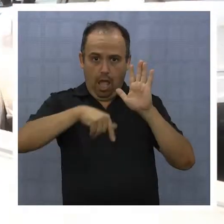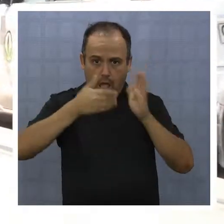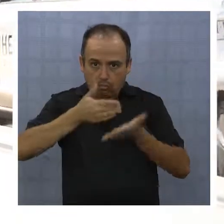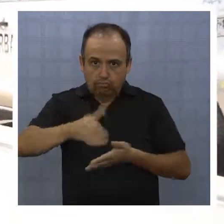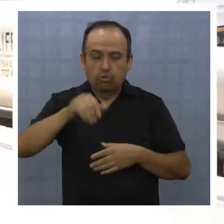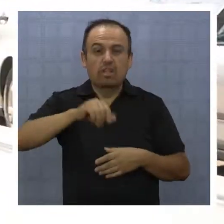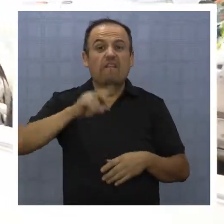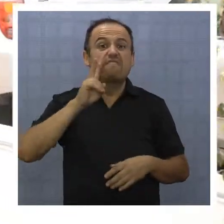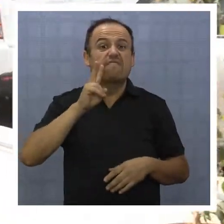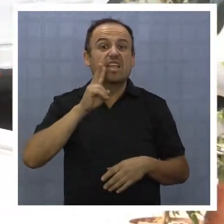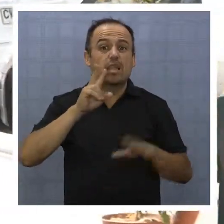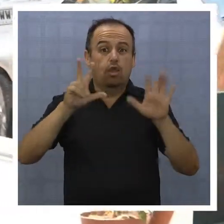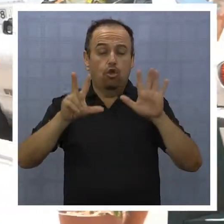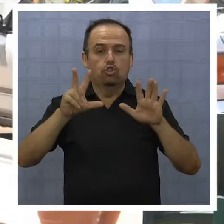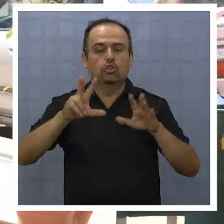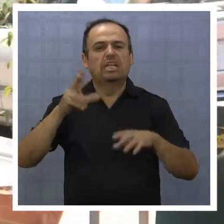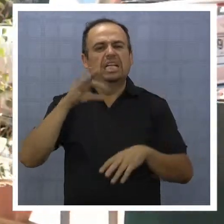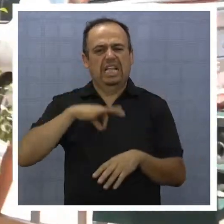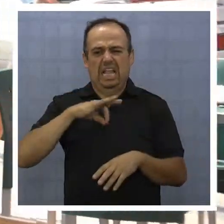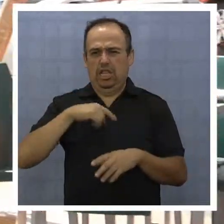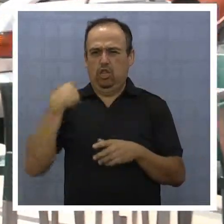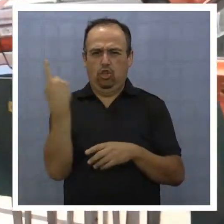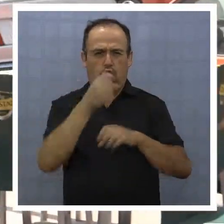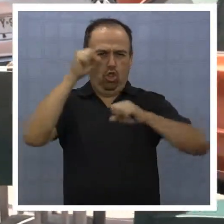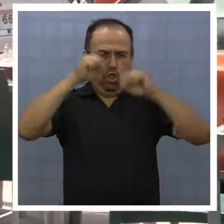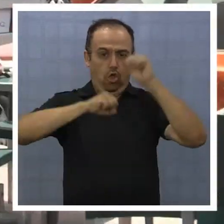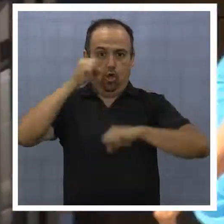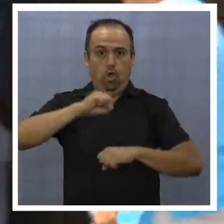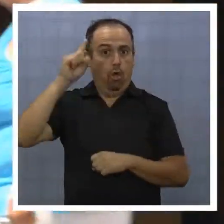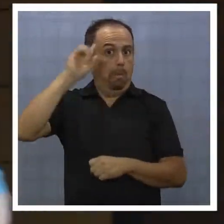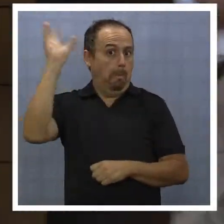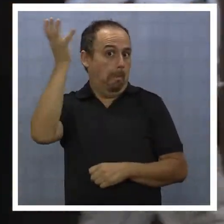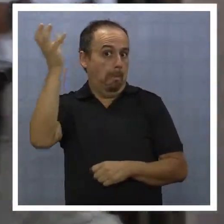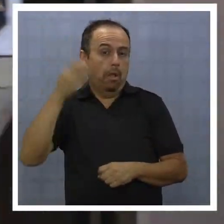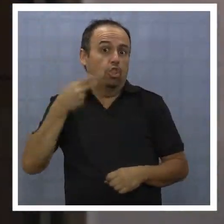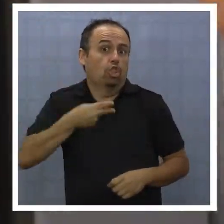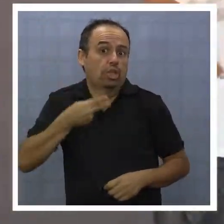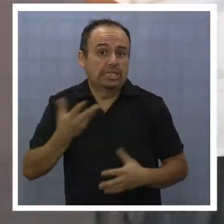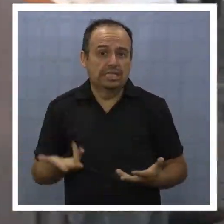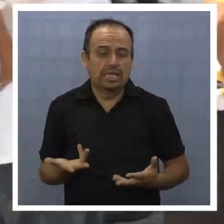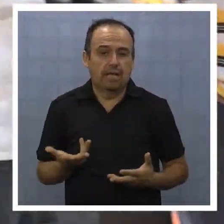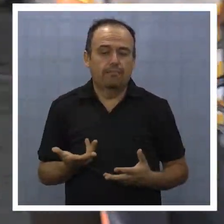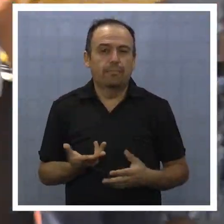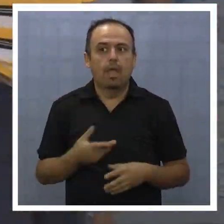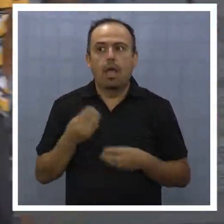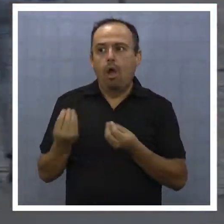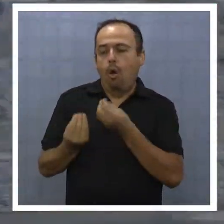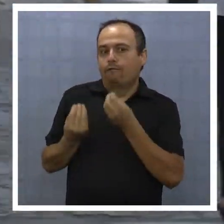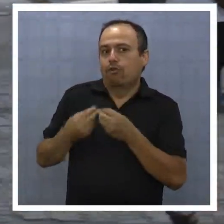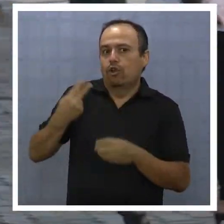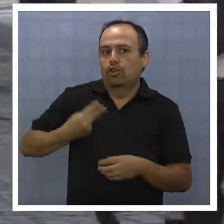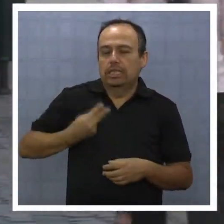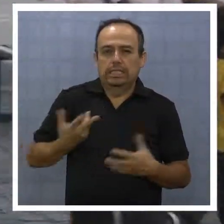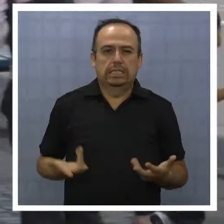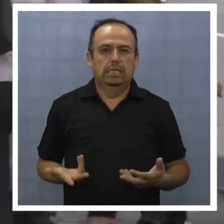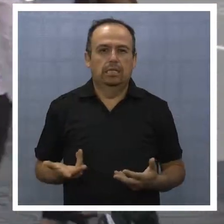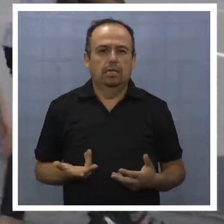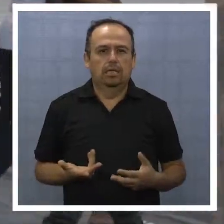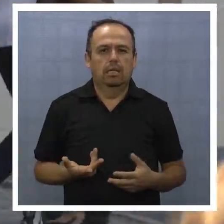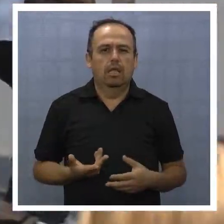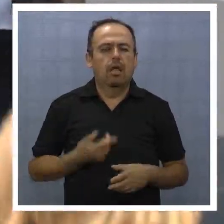vigencia este viernes, los clientes de las compañías no se han enterado de la noticia. Está bueno porque ya está bastante